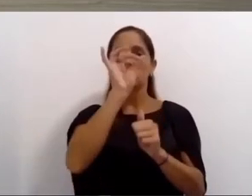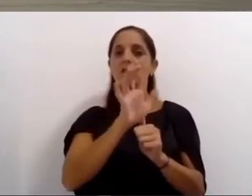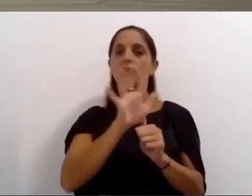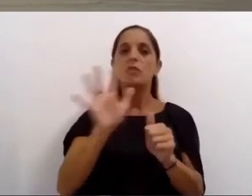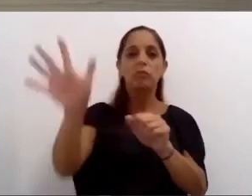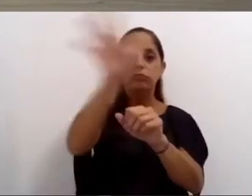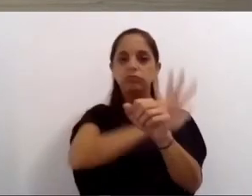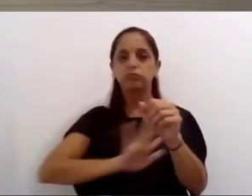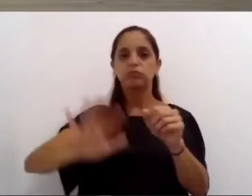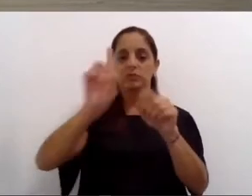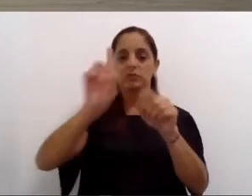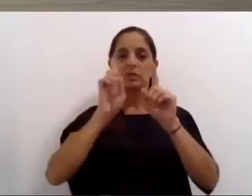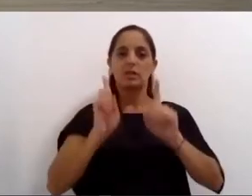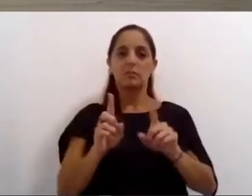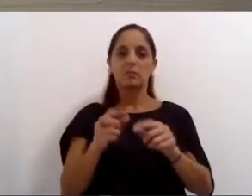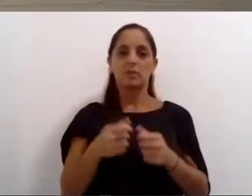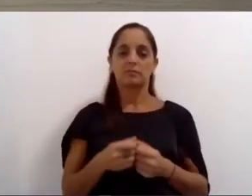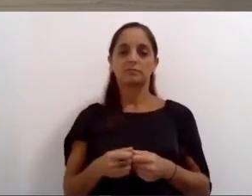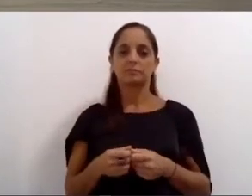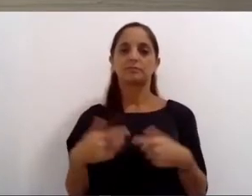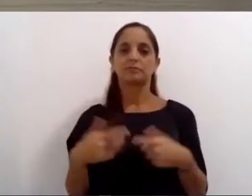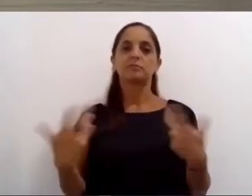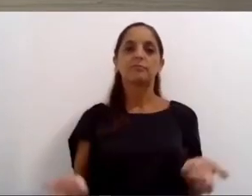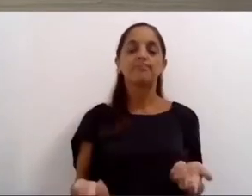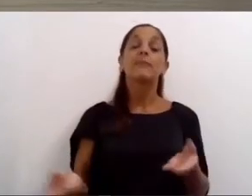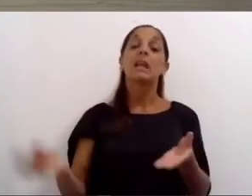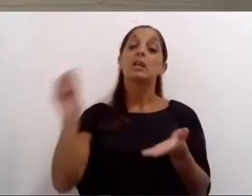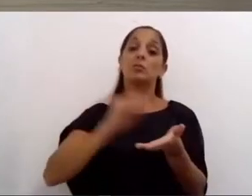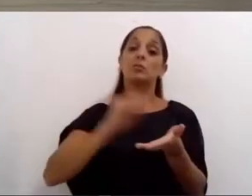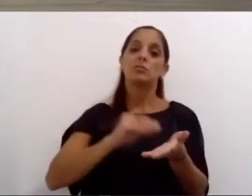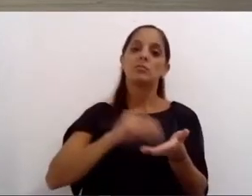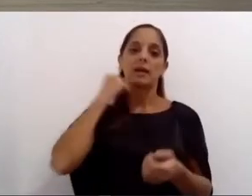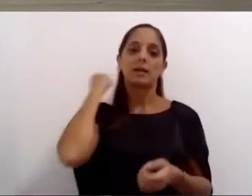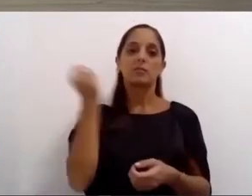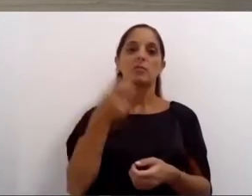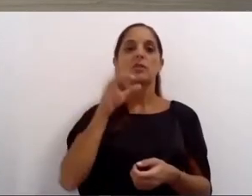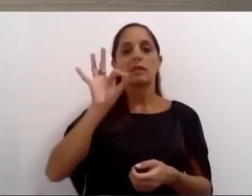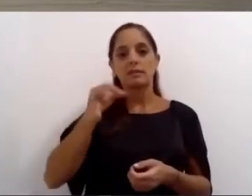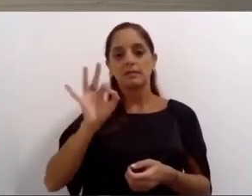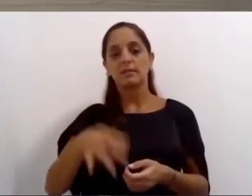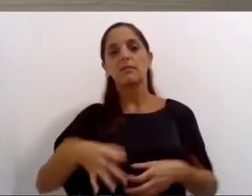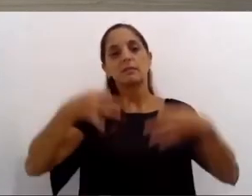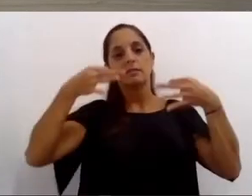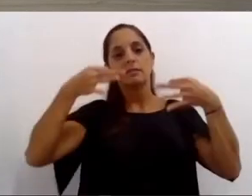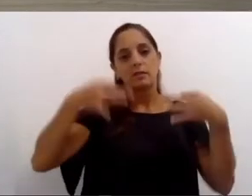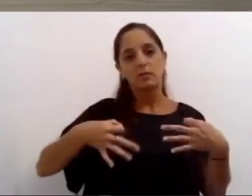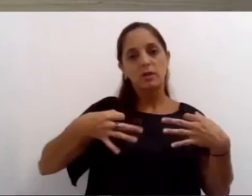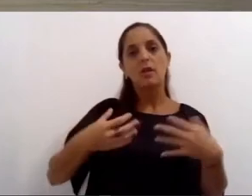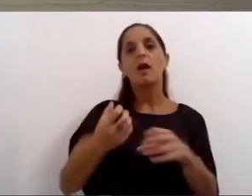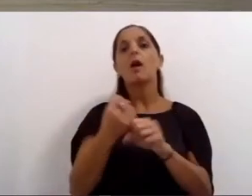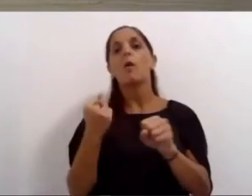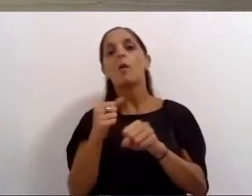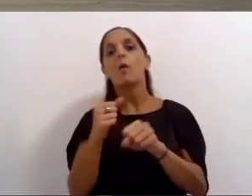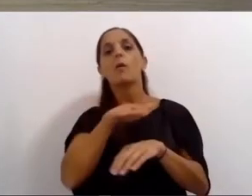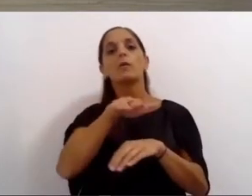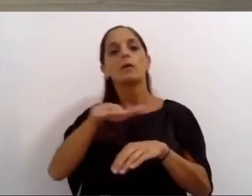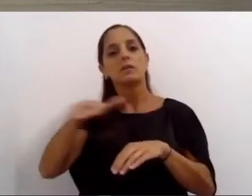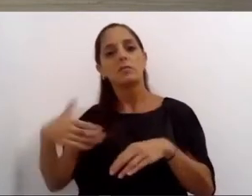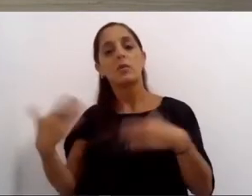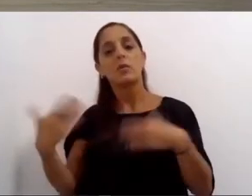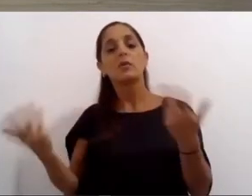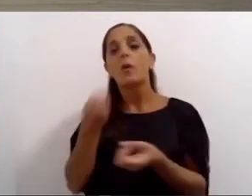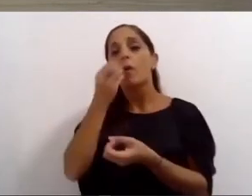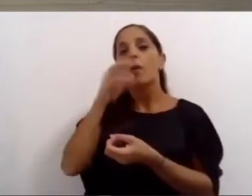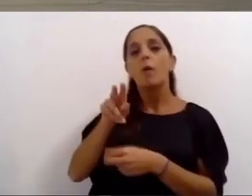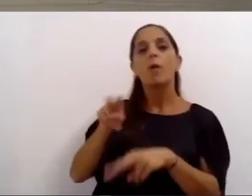también las problemáticas de seguridad transporte y residuos es tiempo de volver a